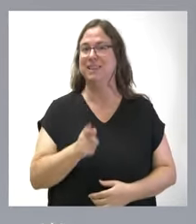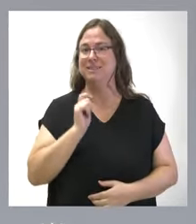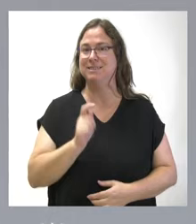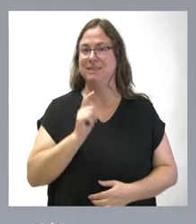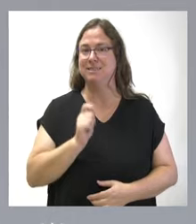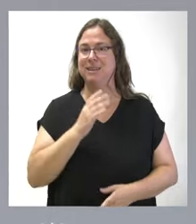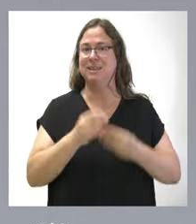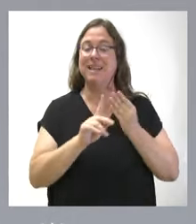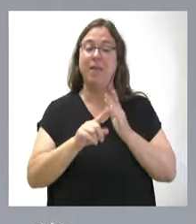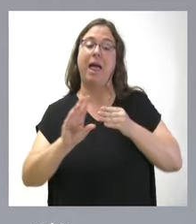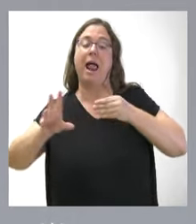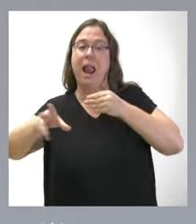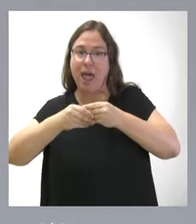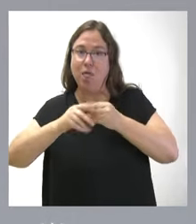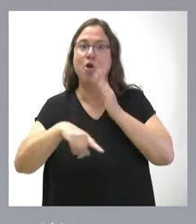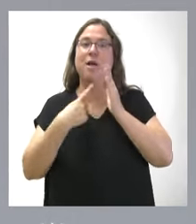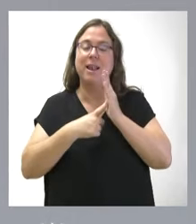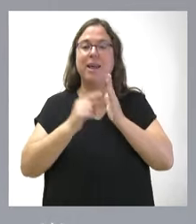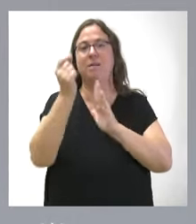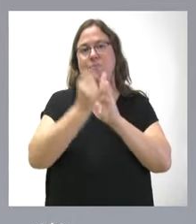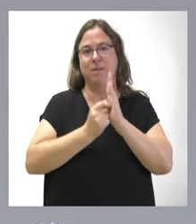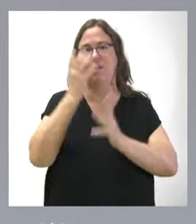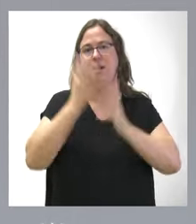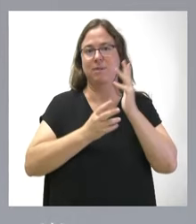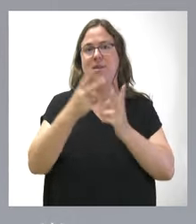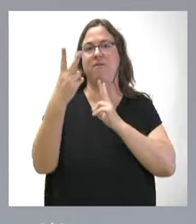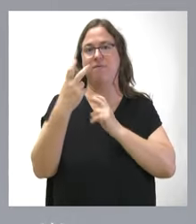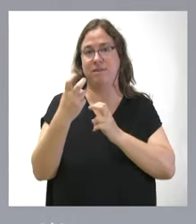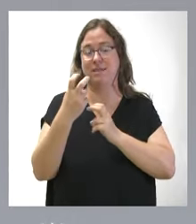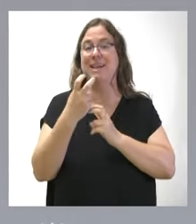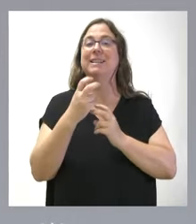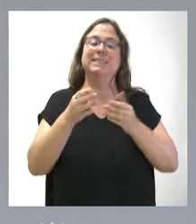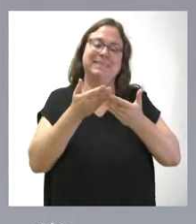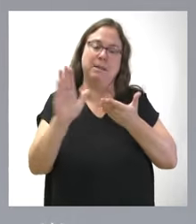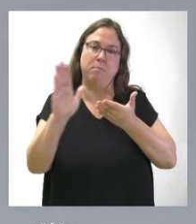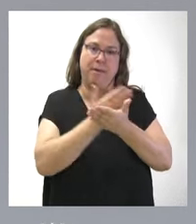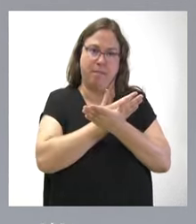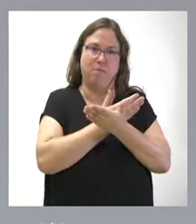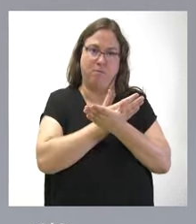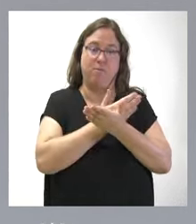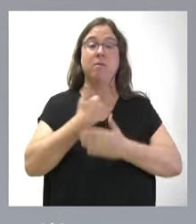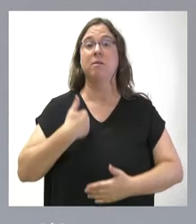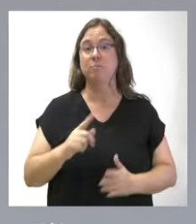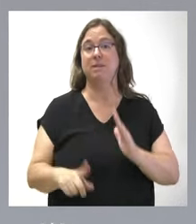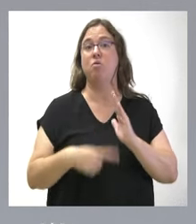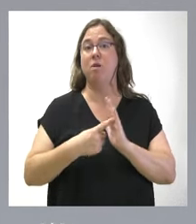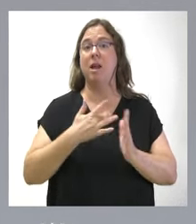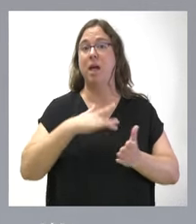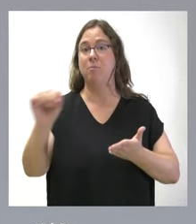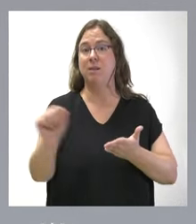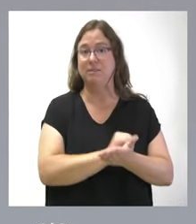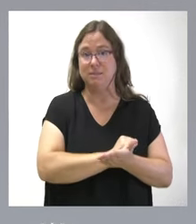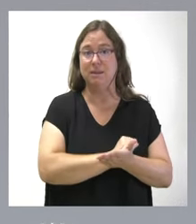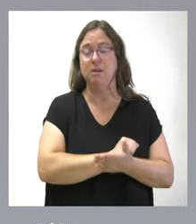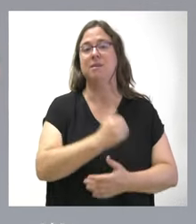se lleve una ley de medidas administrativas, tributarias y fiscales, como texto separado. Bueno, pues la ley de amnistía, yendo